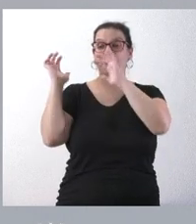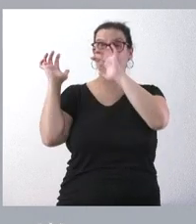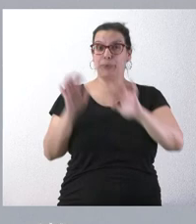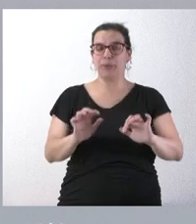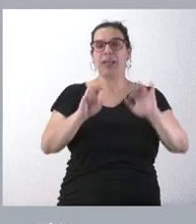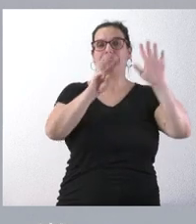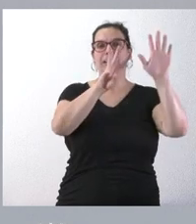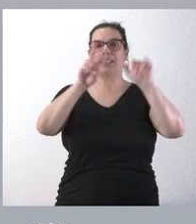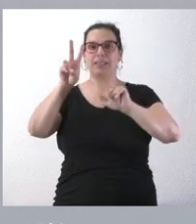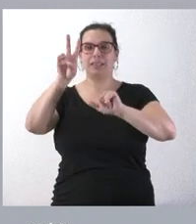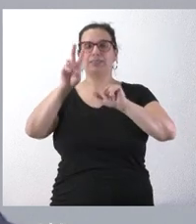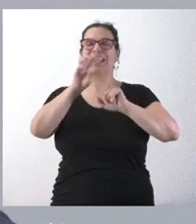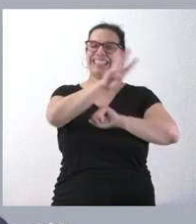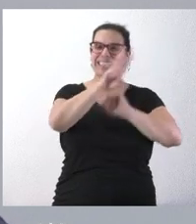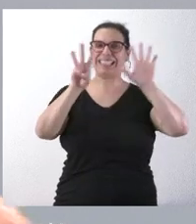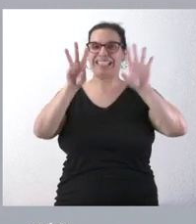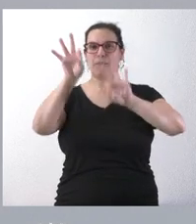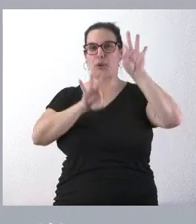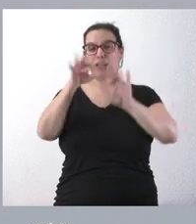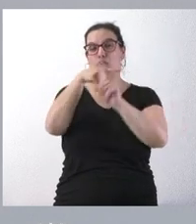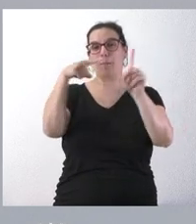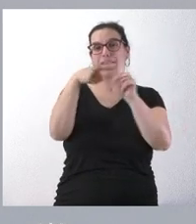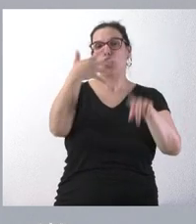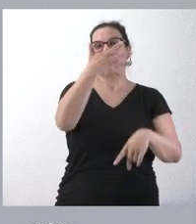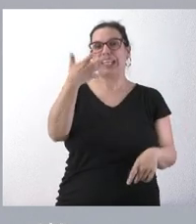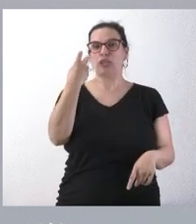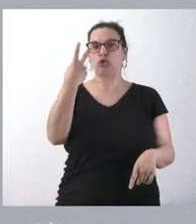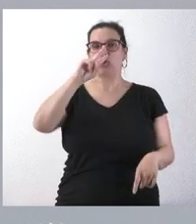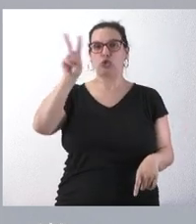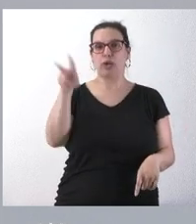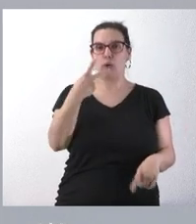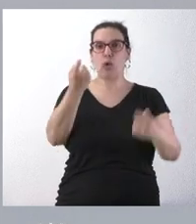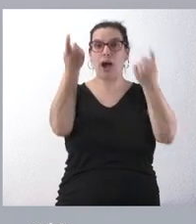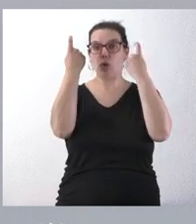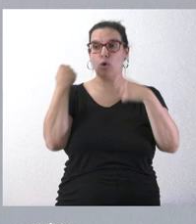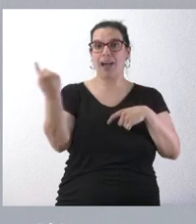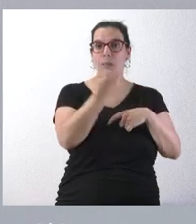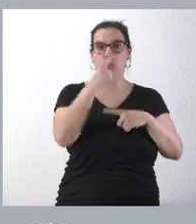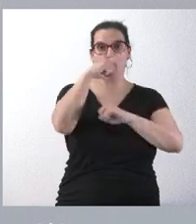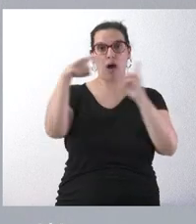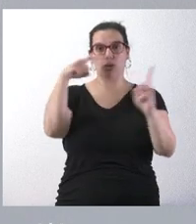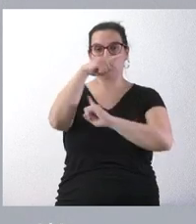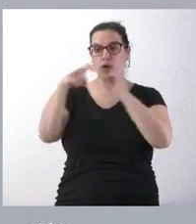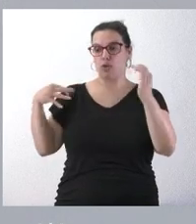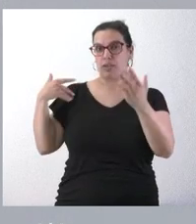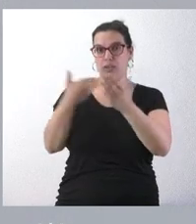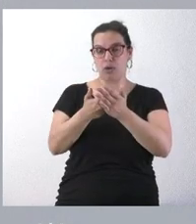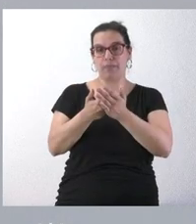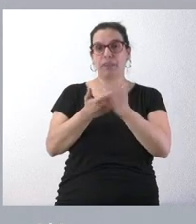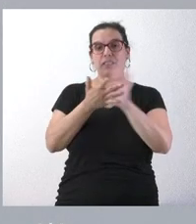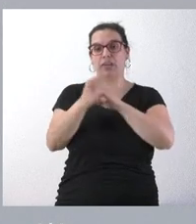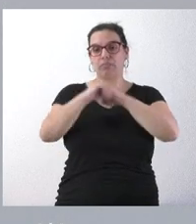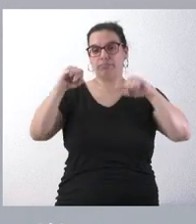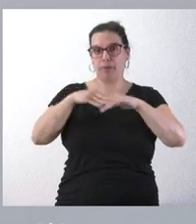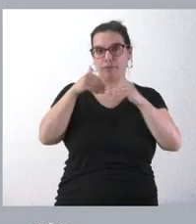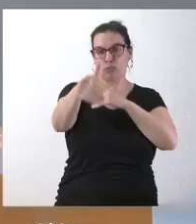una media de 502 euros de ahorro medio por alumno al año en cada uno de estos años y, por tanto, consolidado para el futuro.